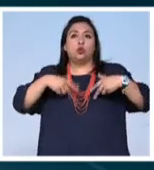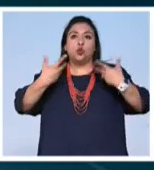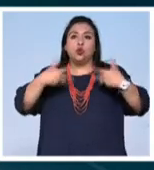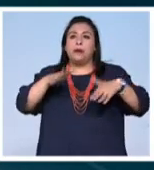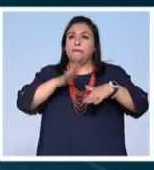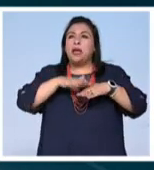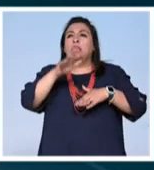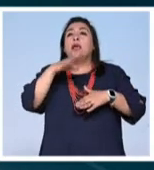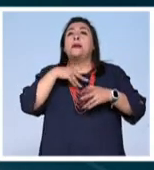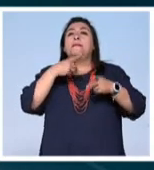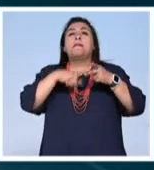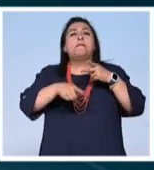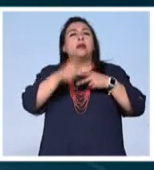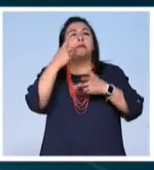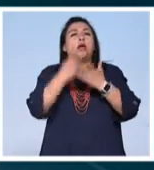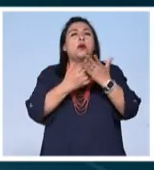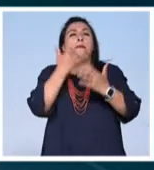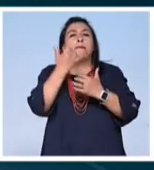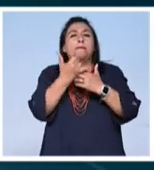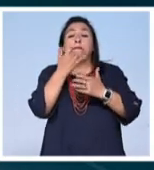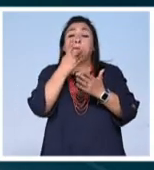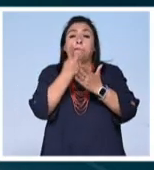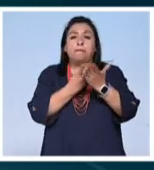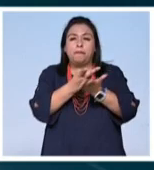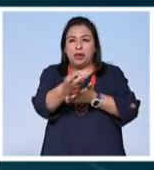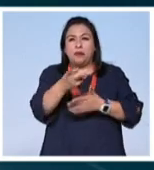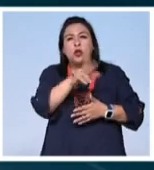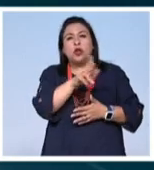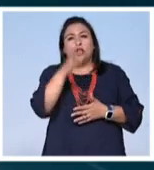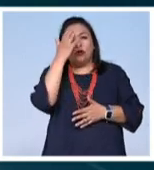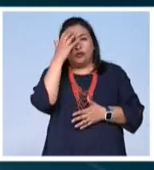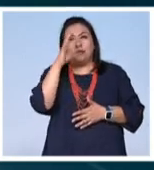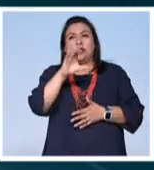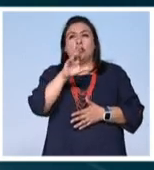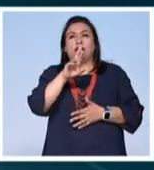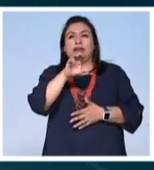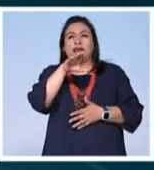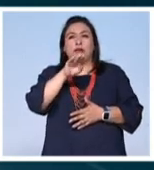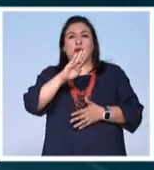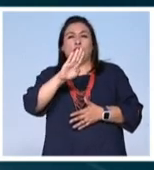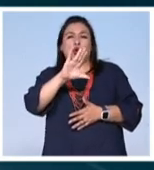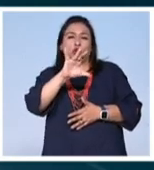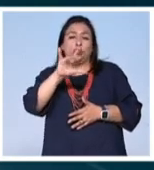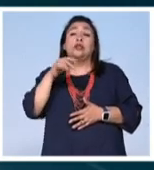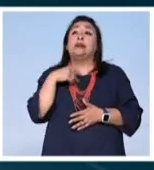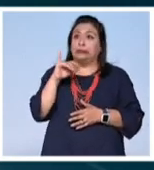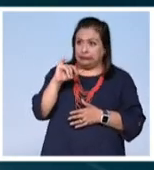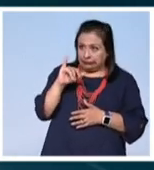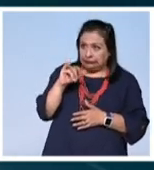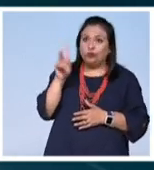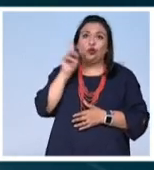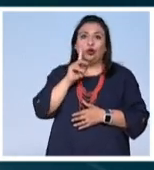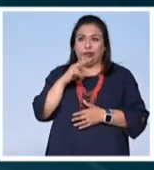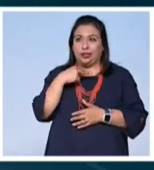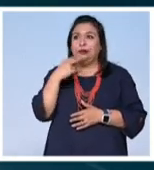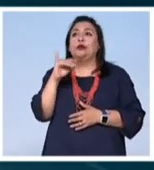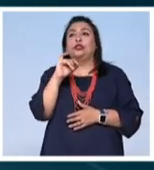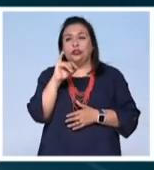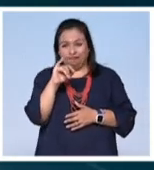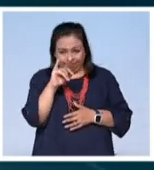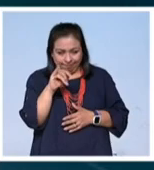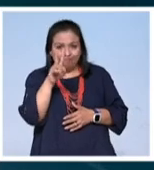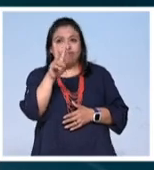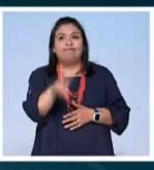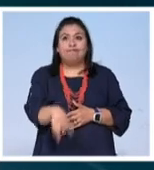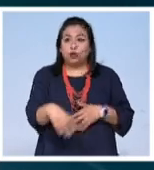empezar con un premio. El reconocimiento a Carmen Boyosa, uno de los tantos reconocimientos que van a hacer. Exactamente, sí, ese es uno de los